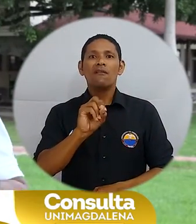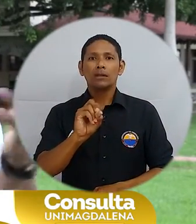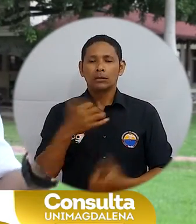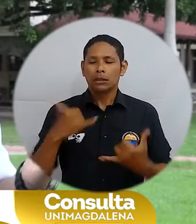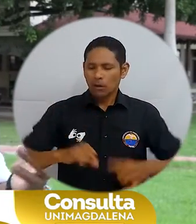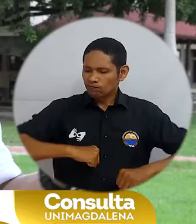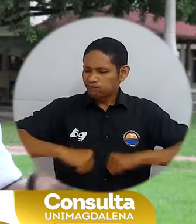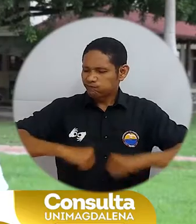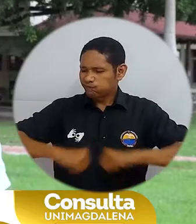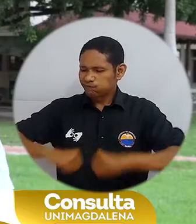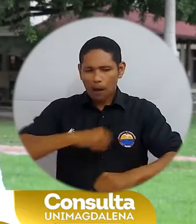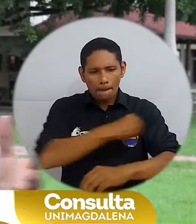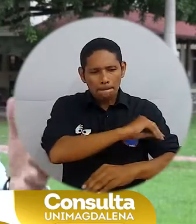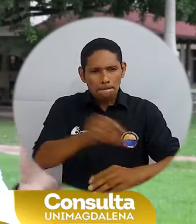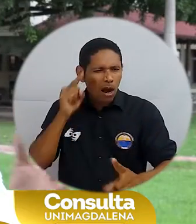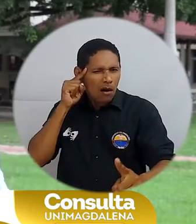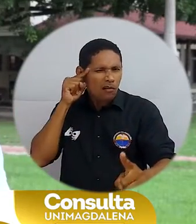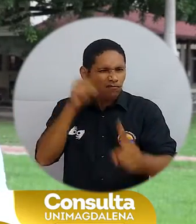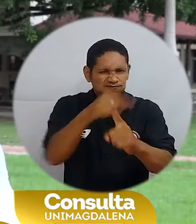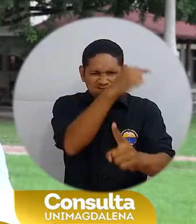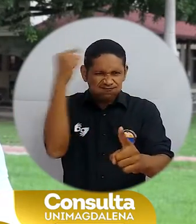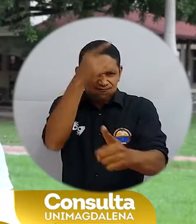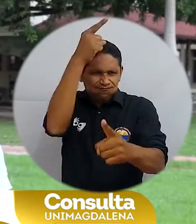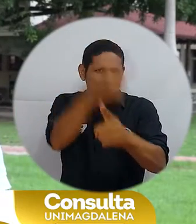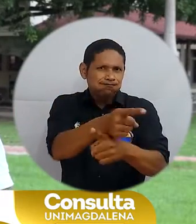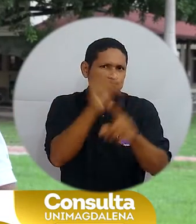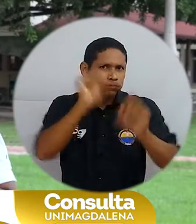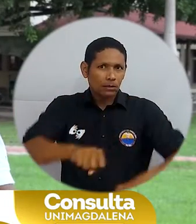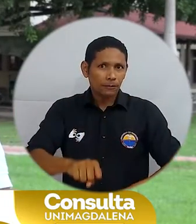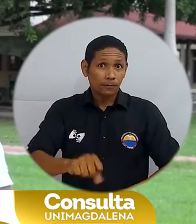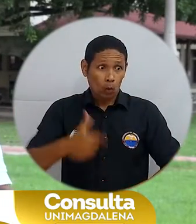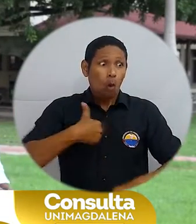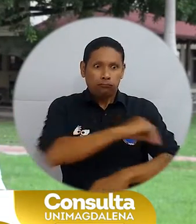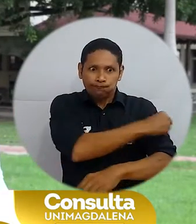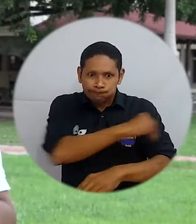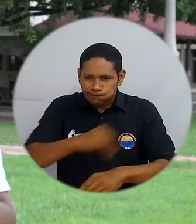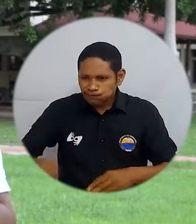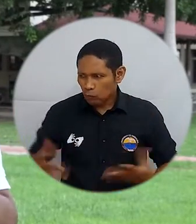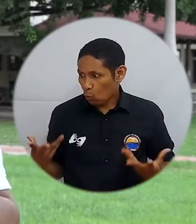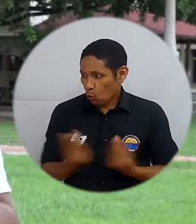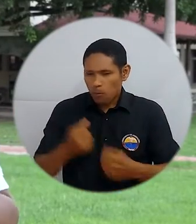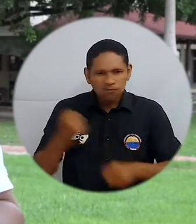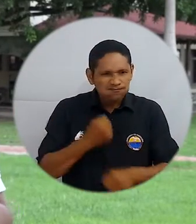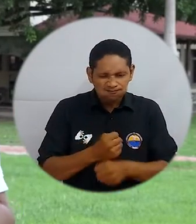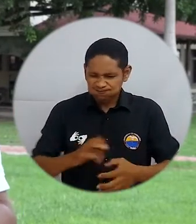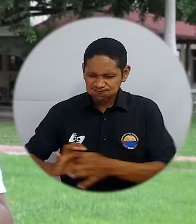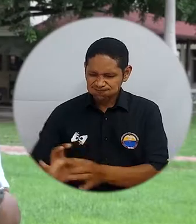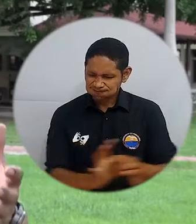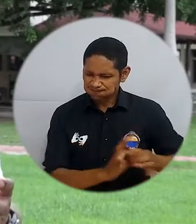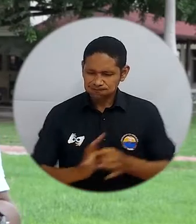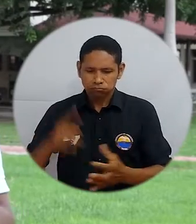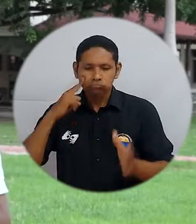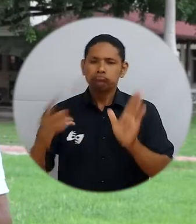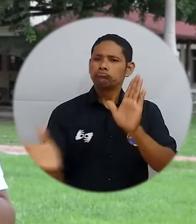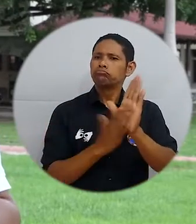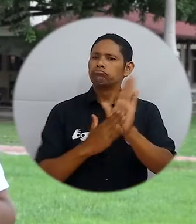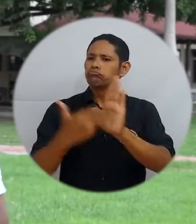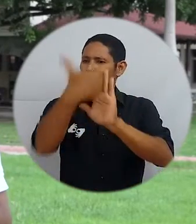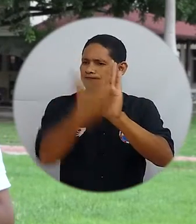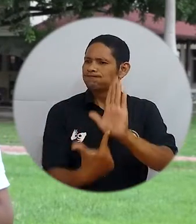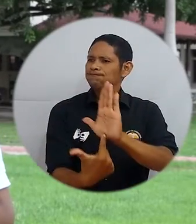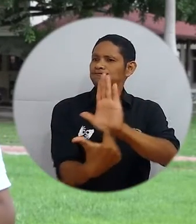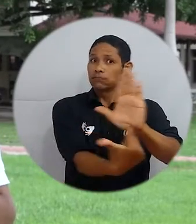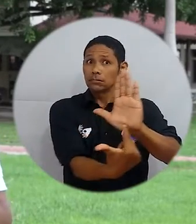podamos haber dado avance a gran parte de las metas trazadas. Mi gestión y los resultados del trabajo en equipo están ahí, han sido